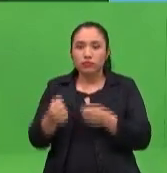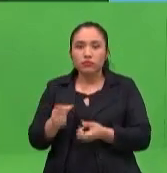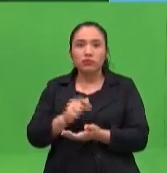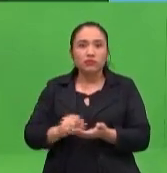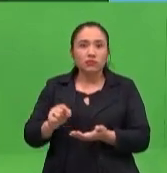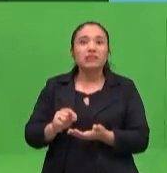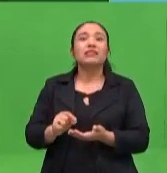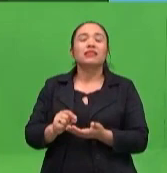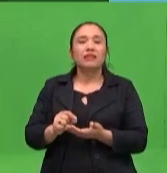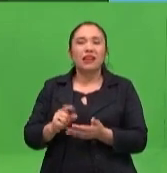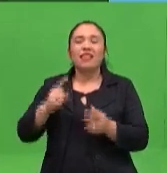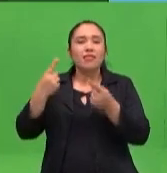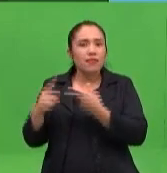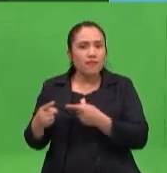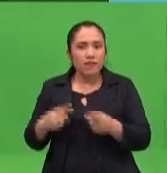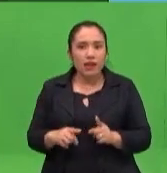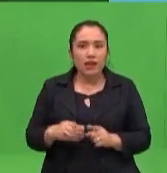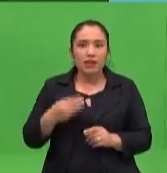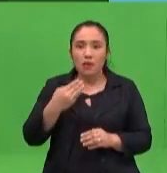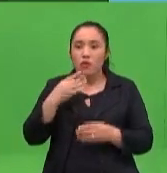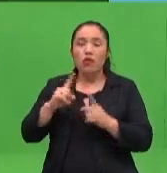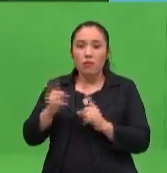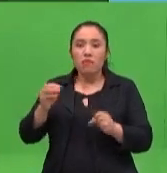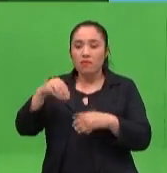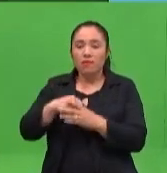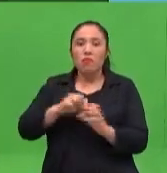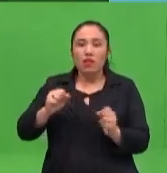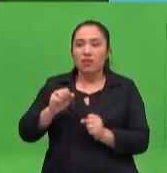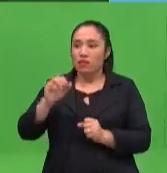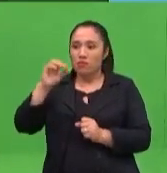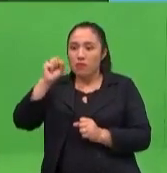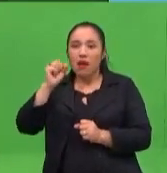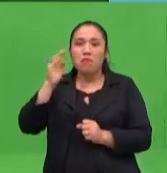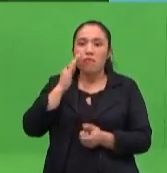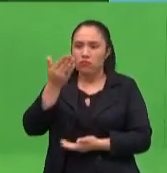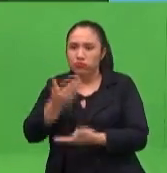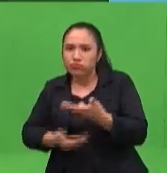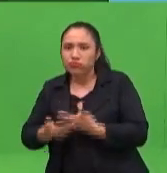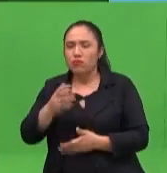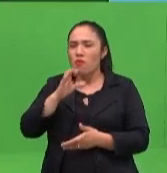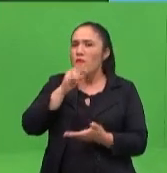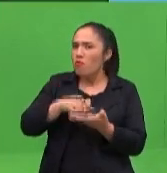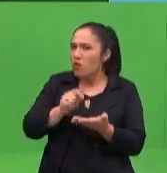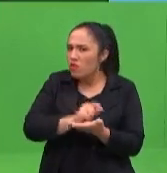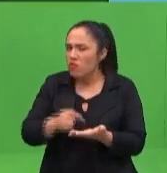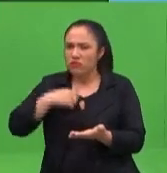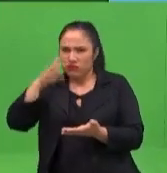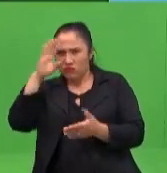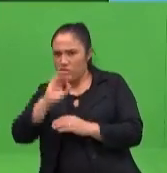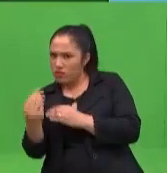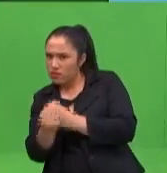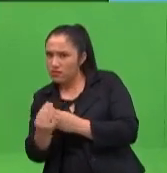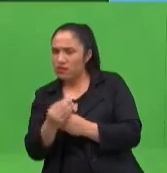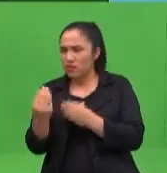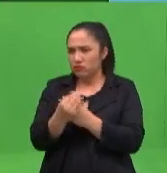investigar, para después dialogar con su papá, con su mamá sobre el tema que trajo la clase, ¿verdad? Cosa que en el colegio